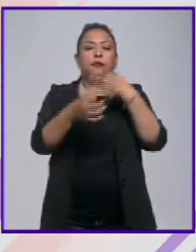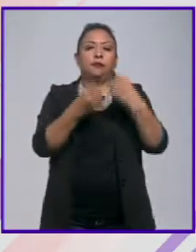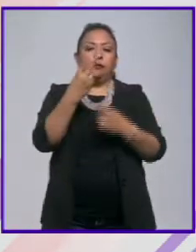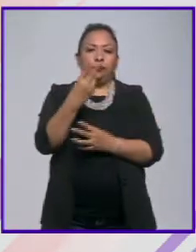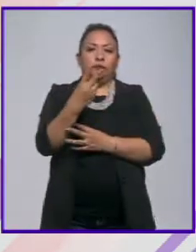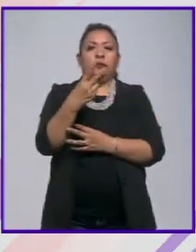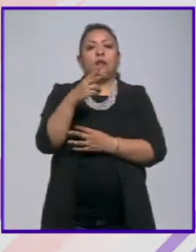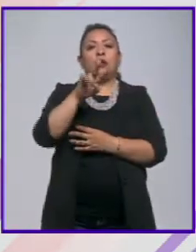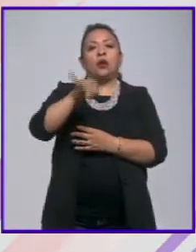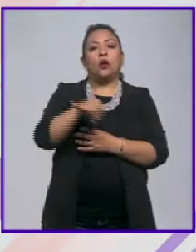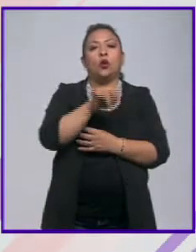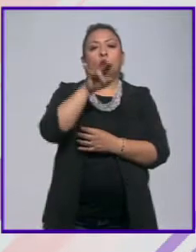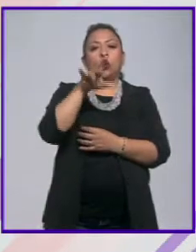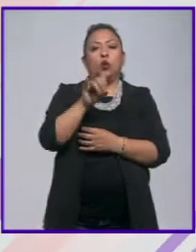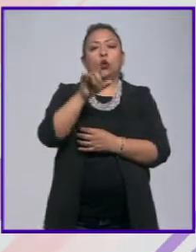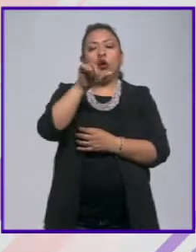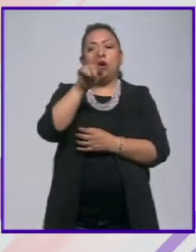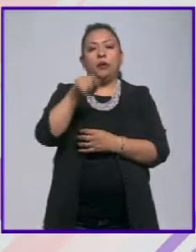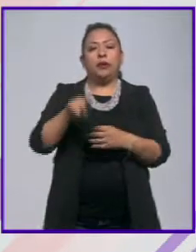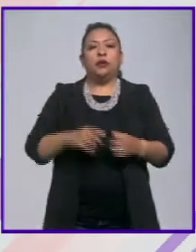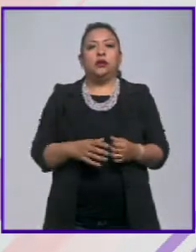22, Julio López.